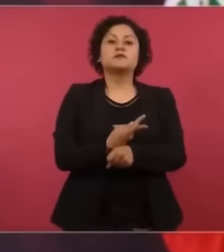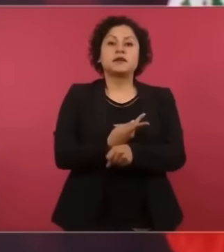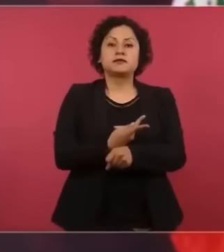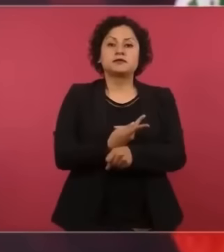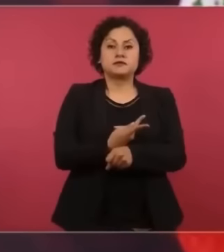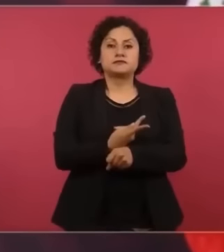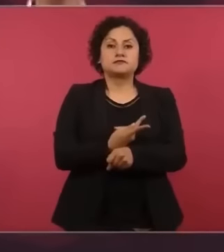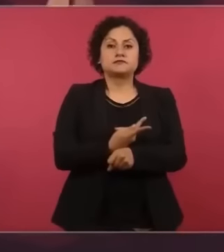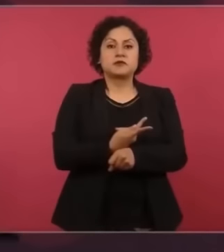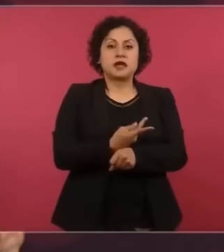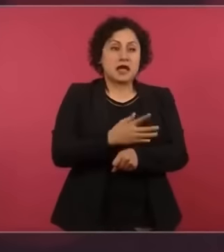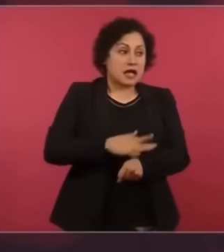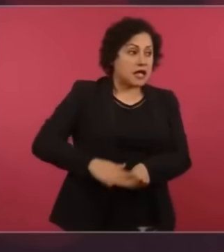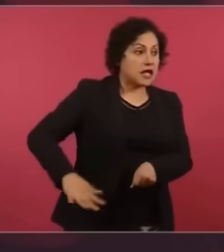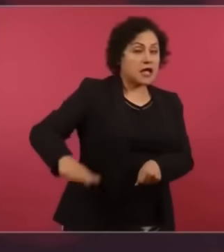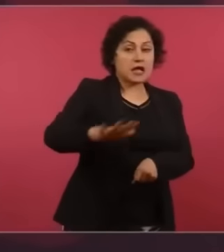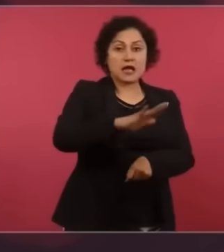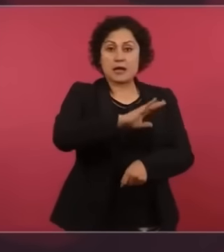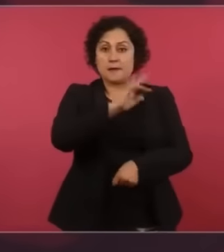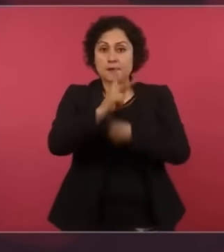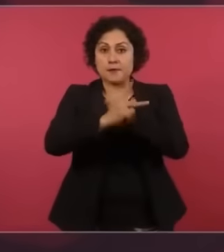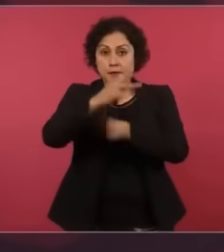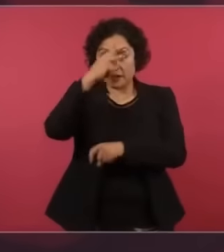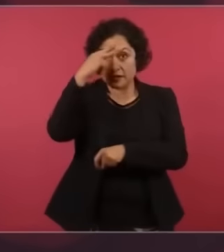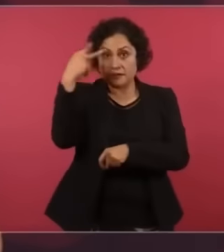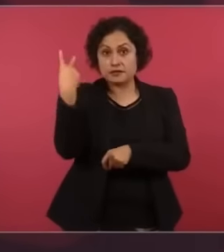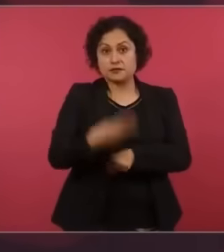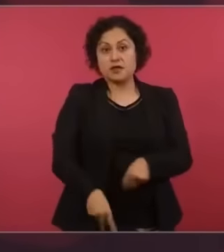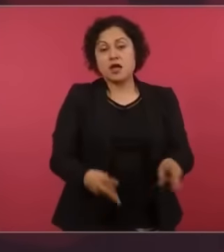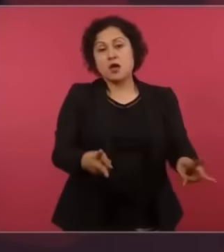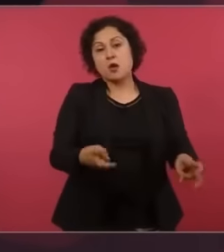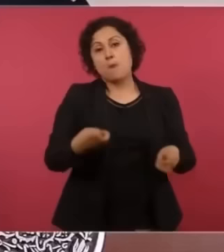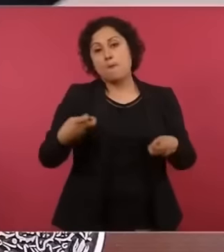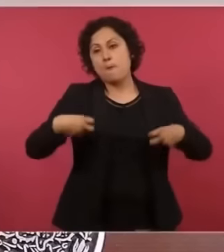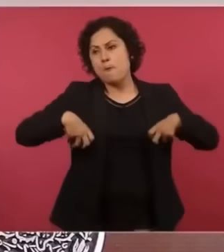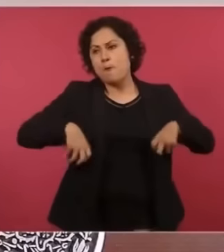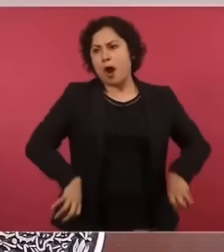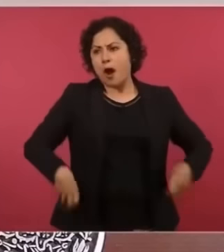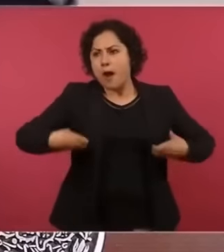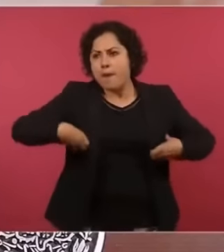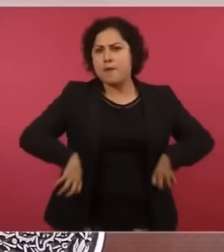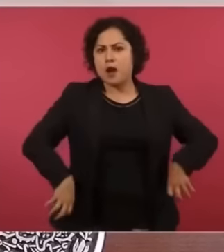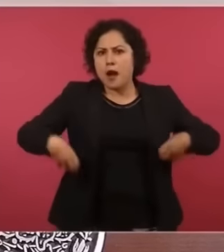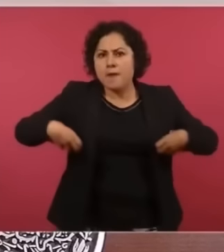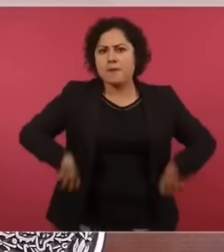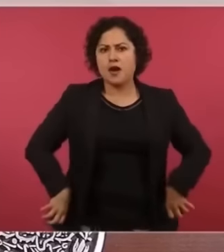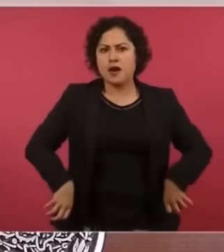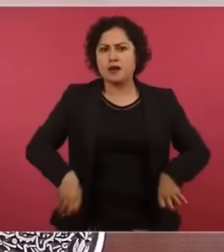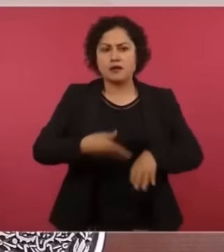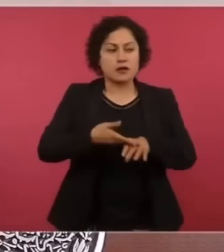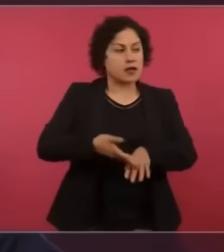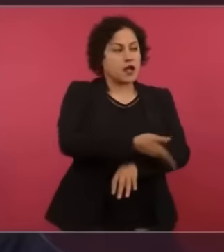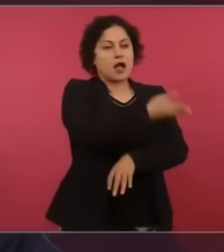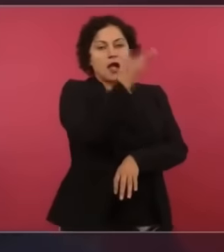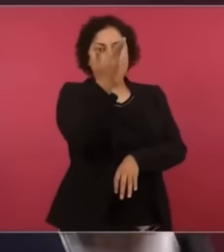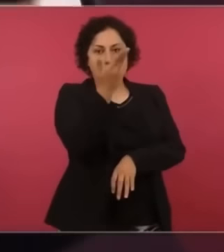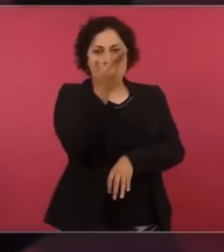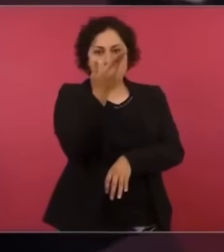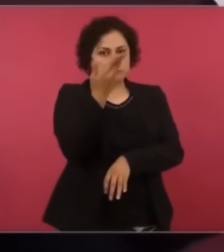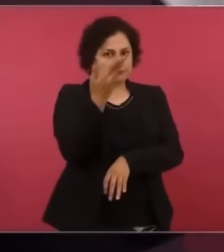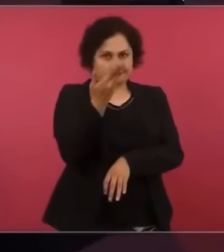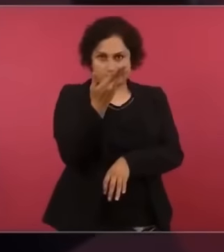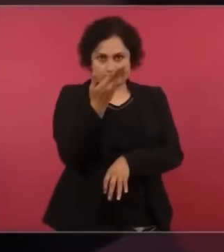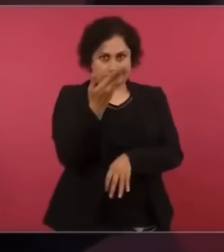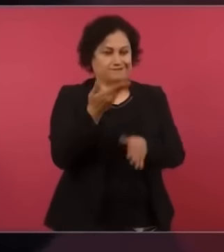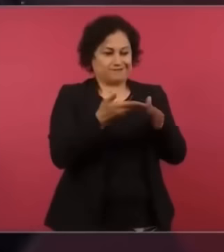como nunca en la historia y eso